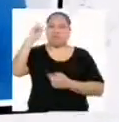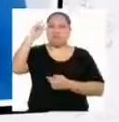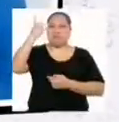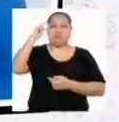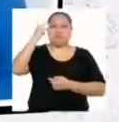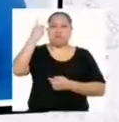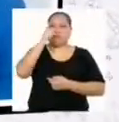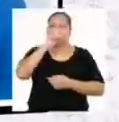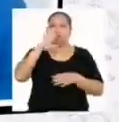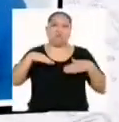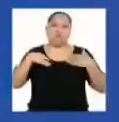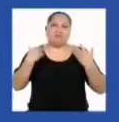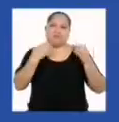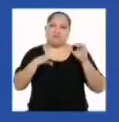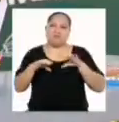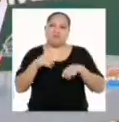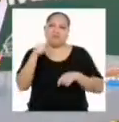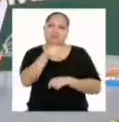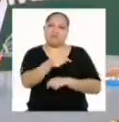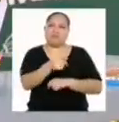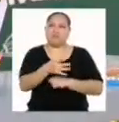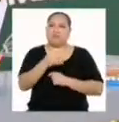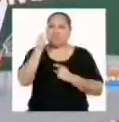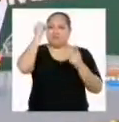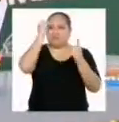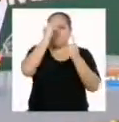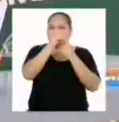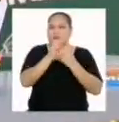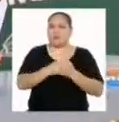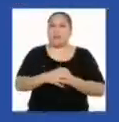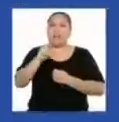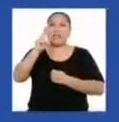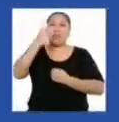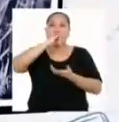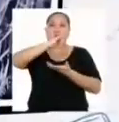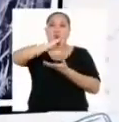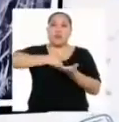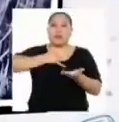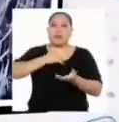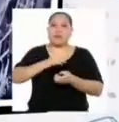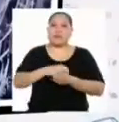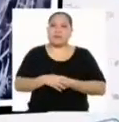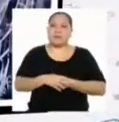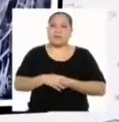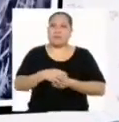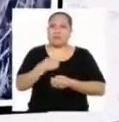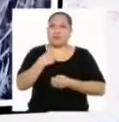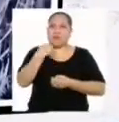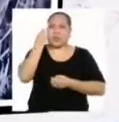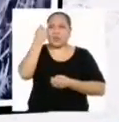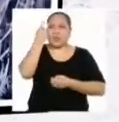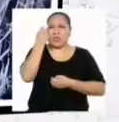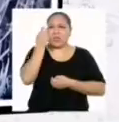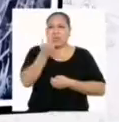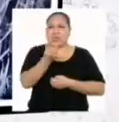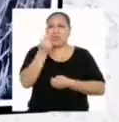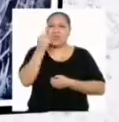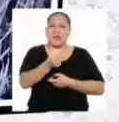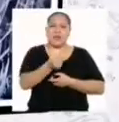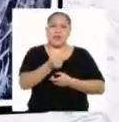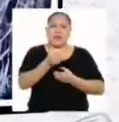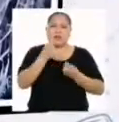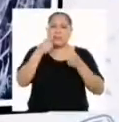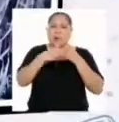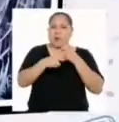y no he podido hacerlo. Veamos el segundo mensaje. Yo entendí que la situación se trata de una